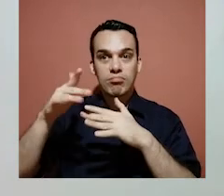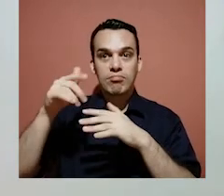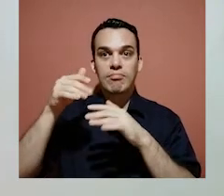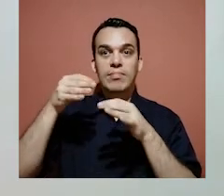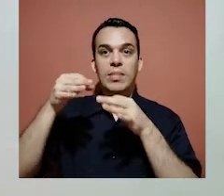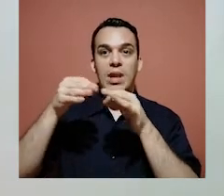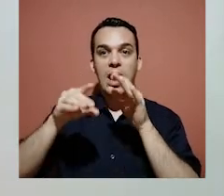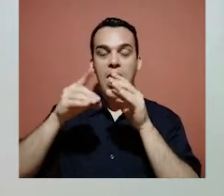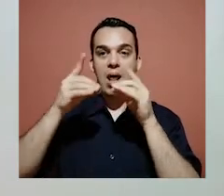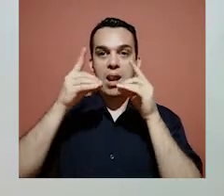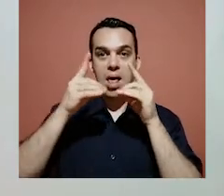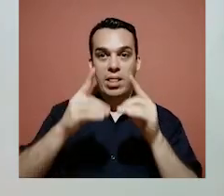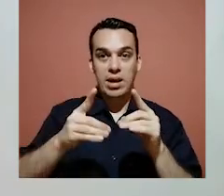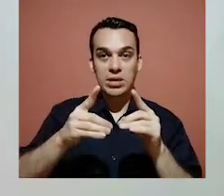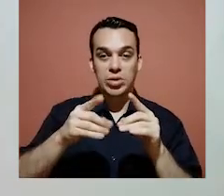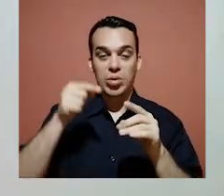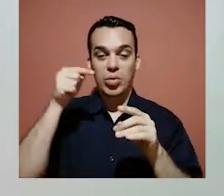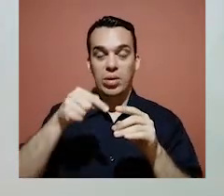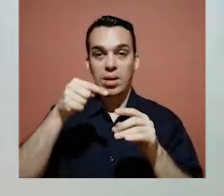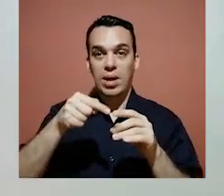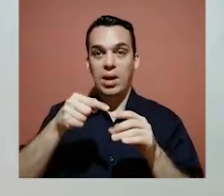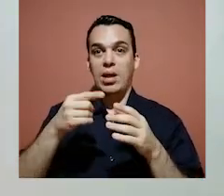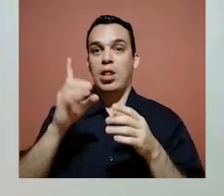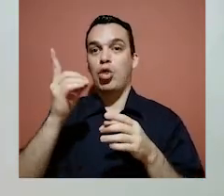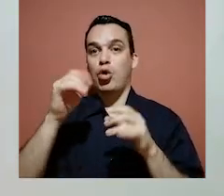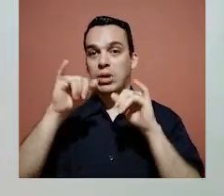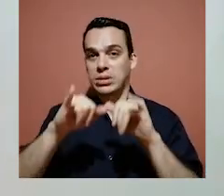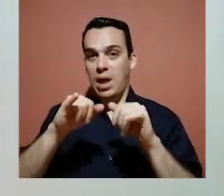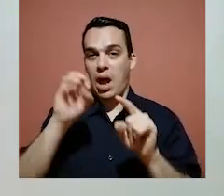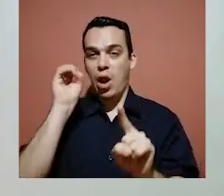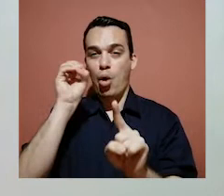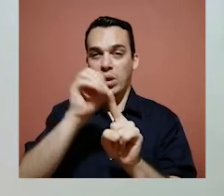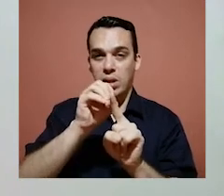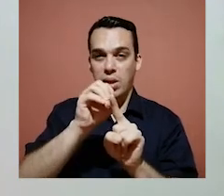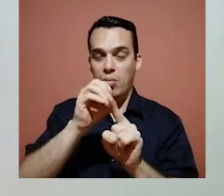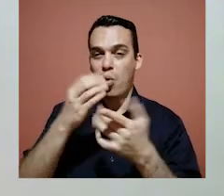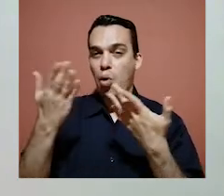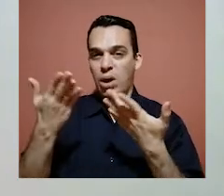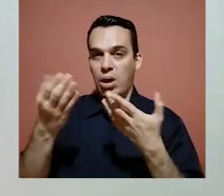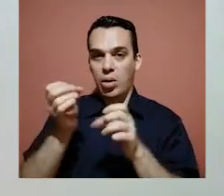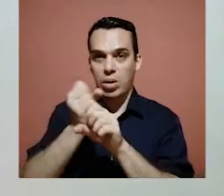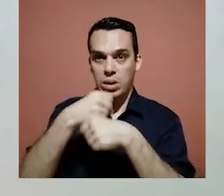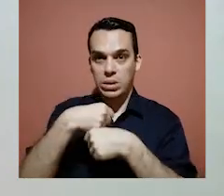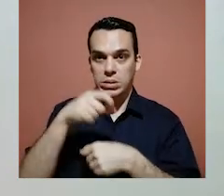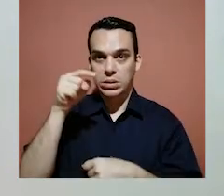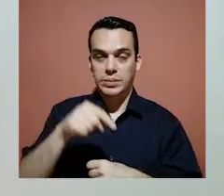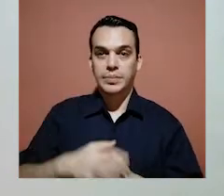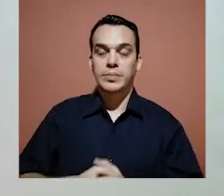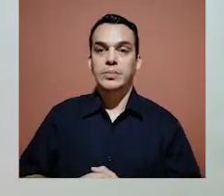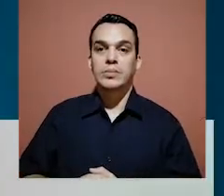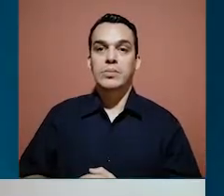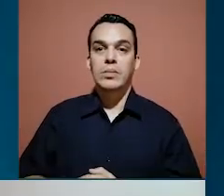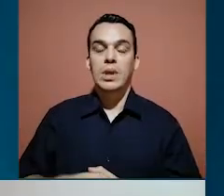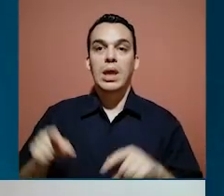explícita la dirección sobre aquella denuncia o queja y el objetivo o la observación de dicha queja o